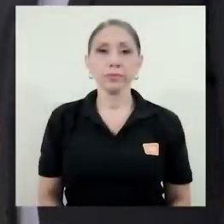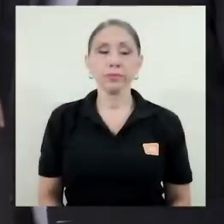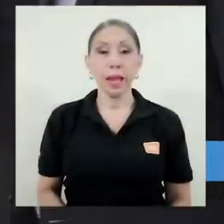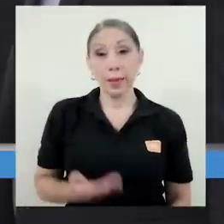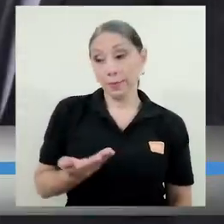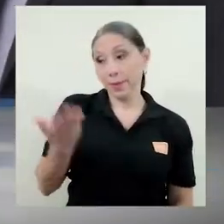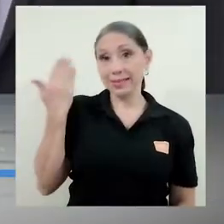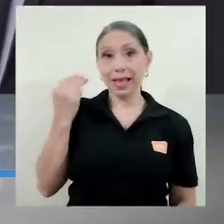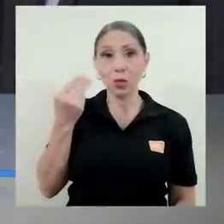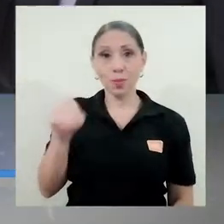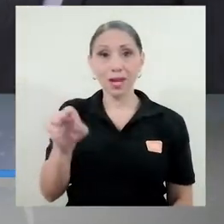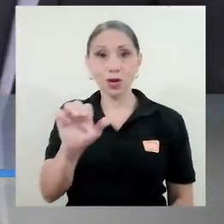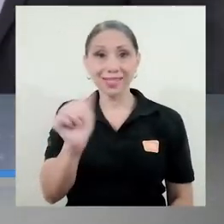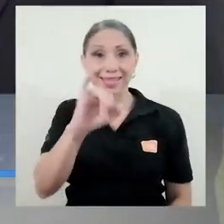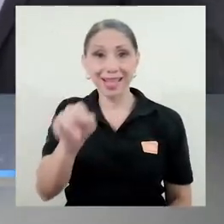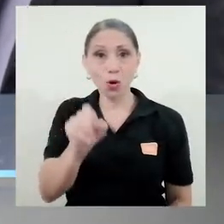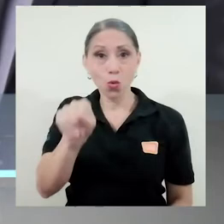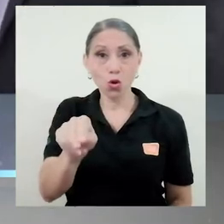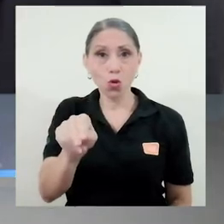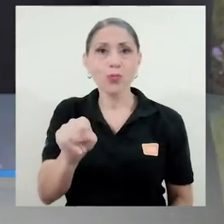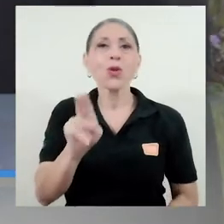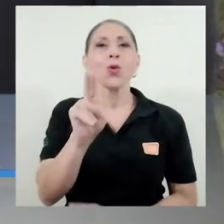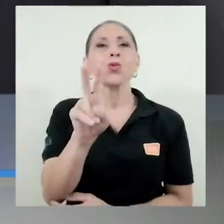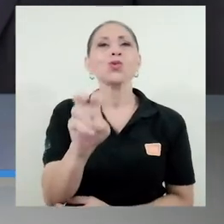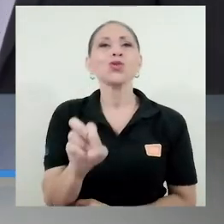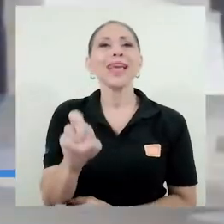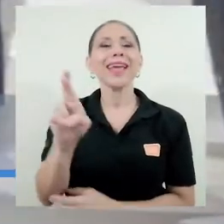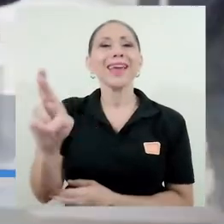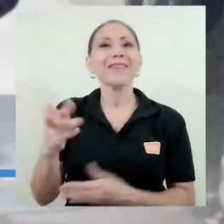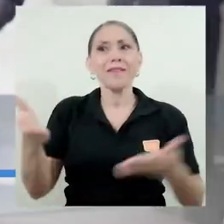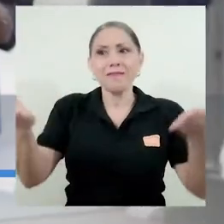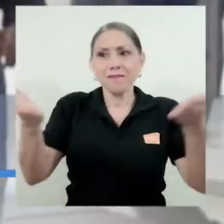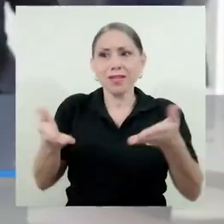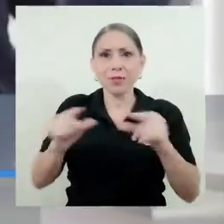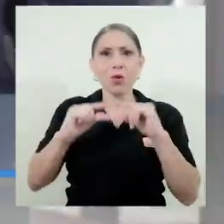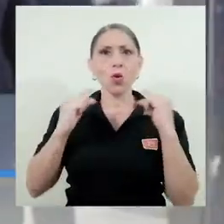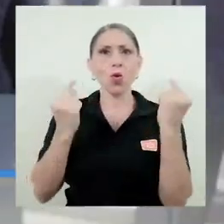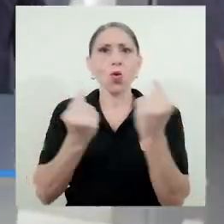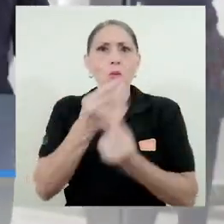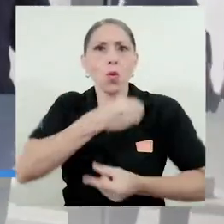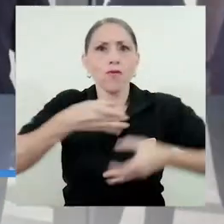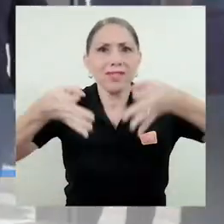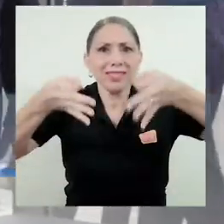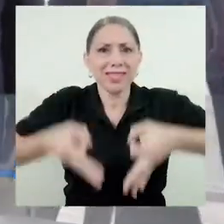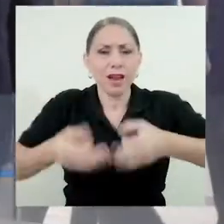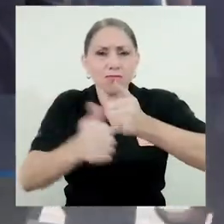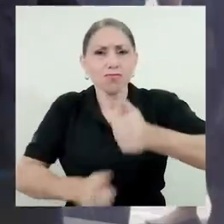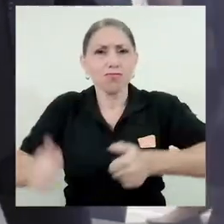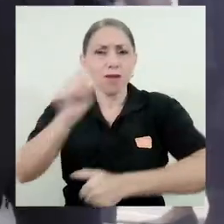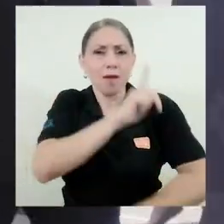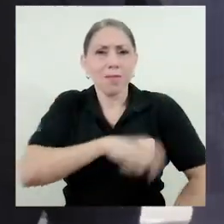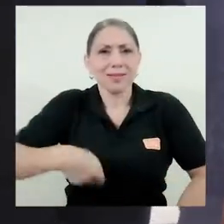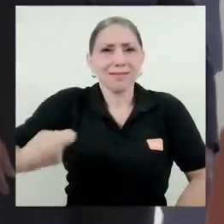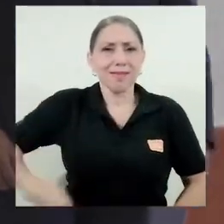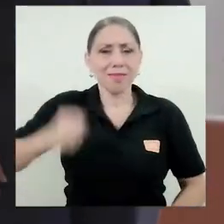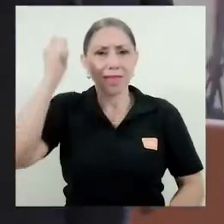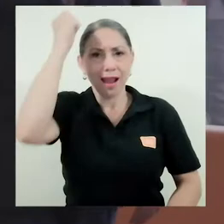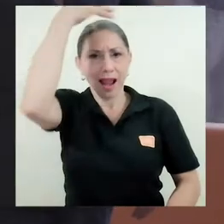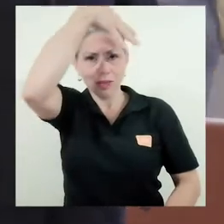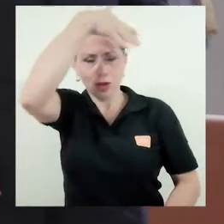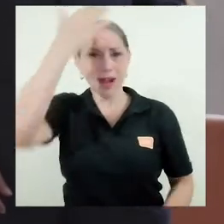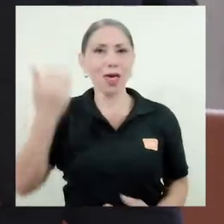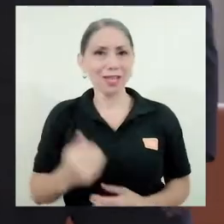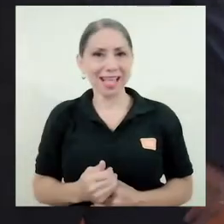El pasado miércoles 10 de junio, la UCR recibió a una delegación oficial encabezada por el presidente de la República,